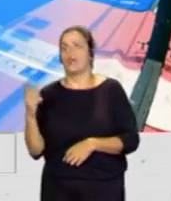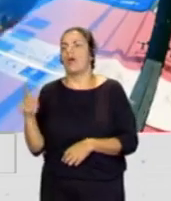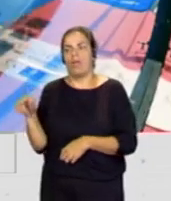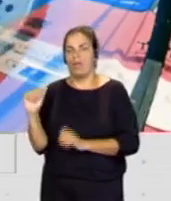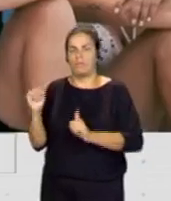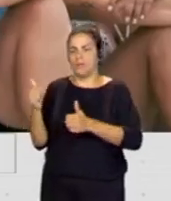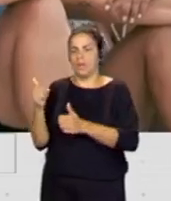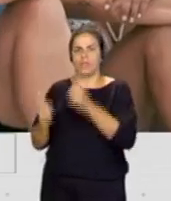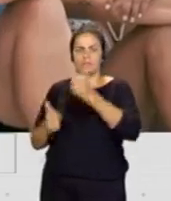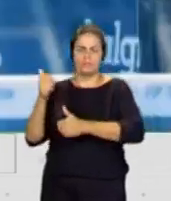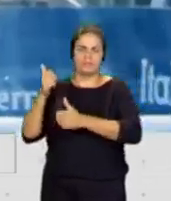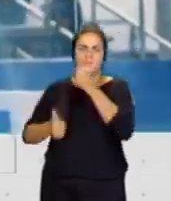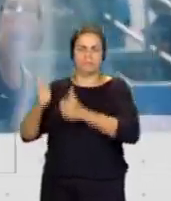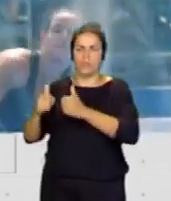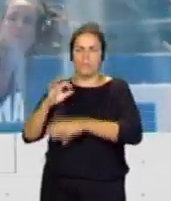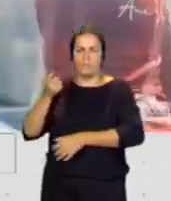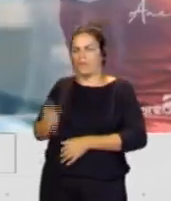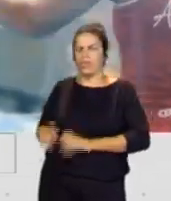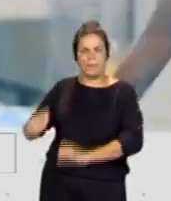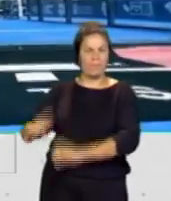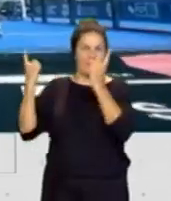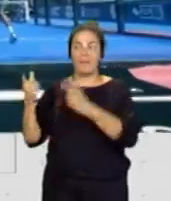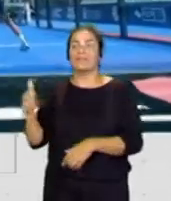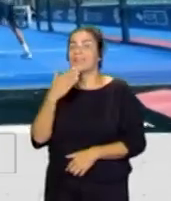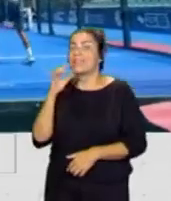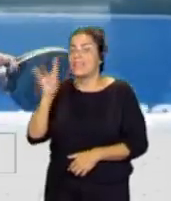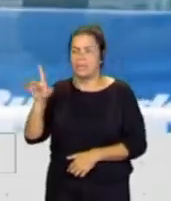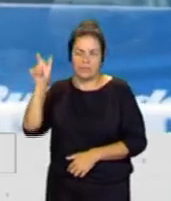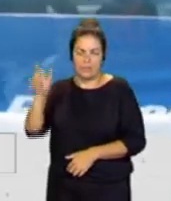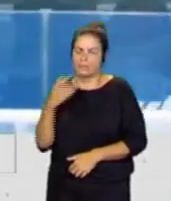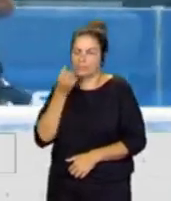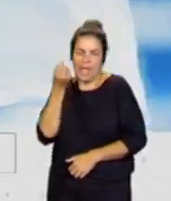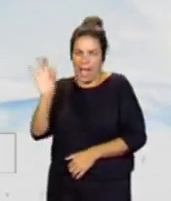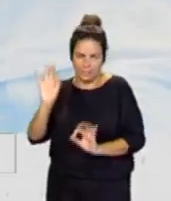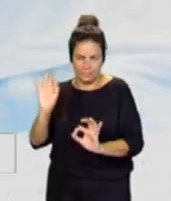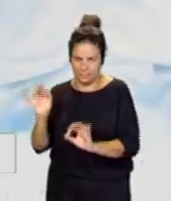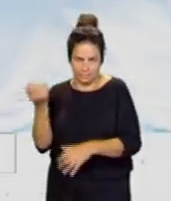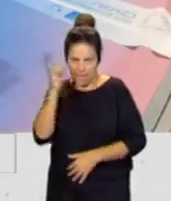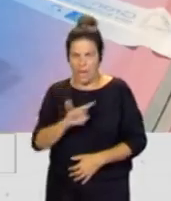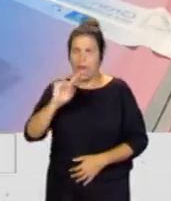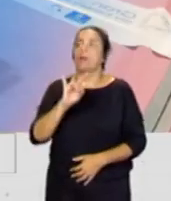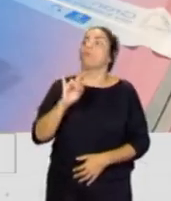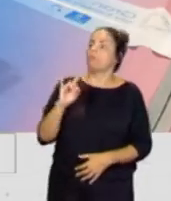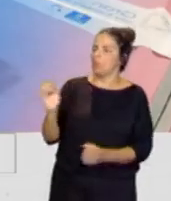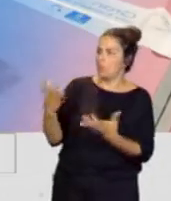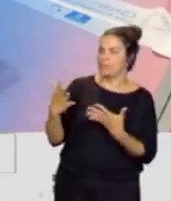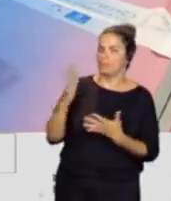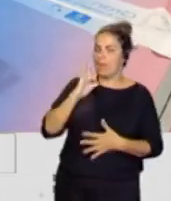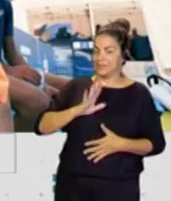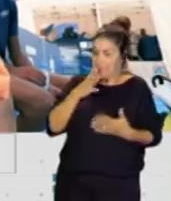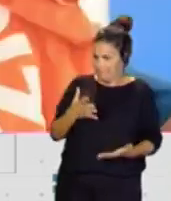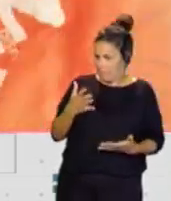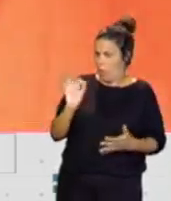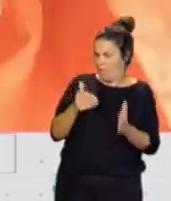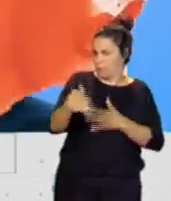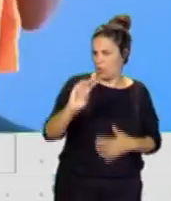vez, tiene 15 años y es una de las promesas de aquí. Por lo que nos estás contando, el presente y el futuro del pádel en Canarias